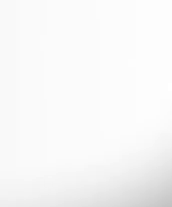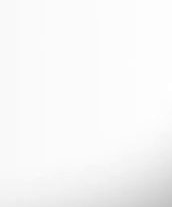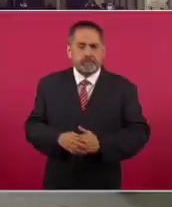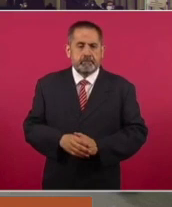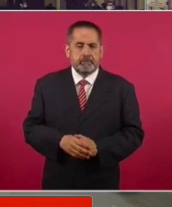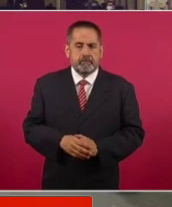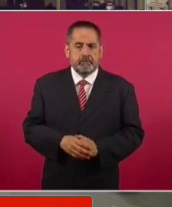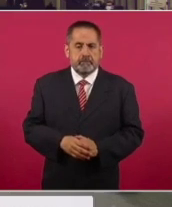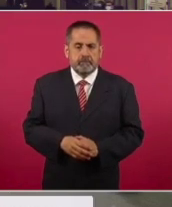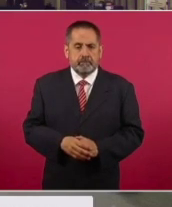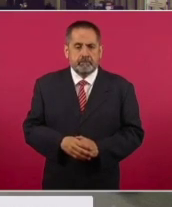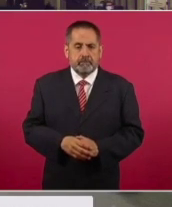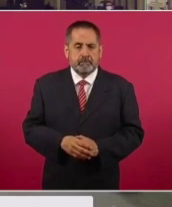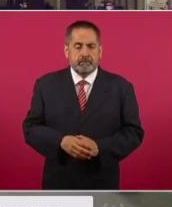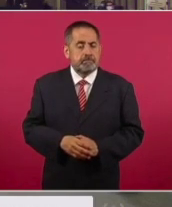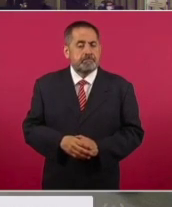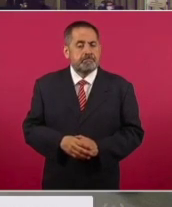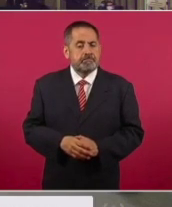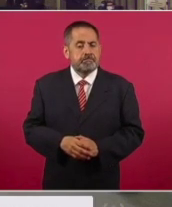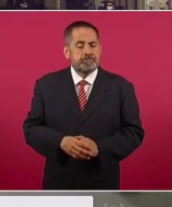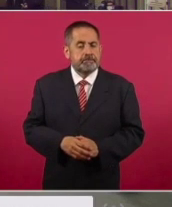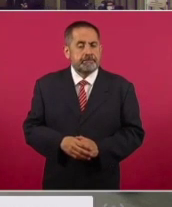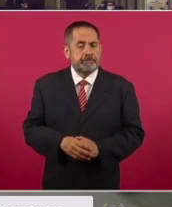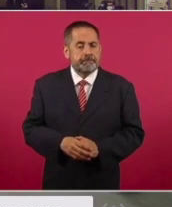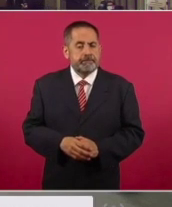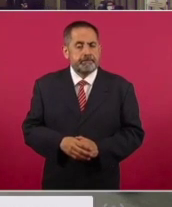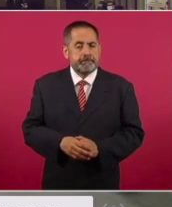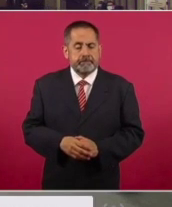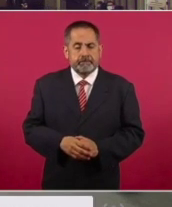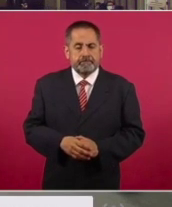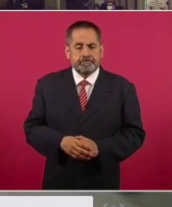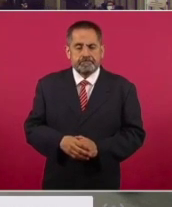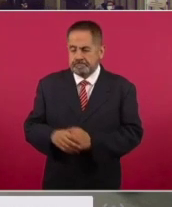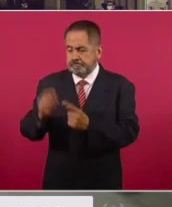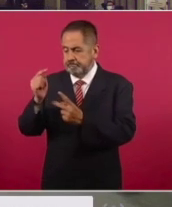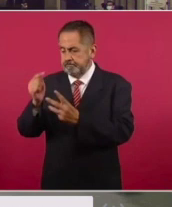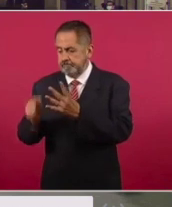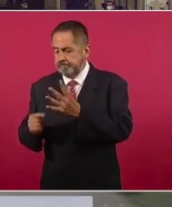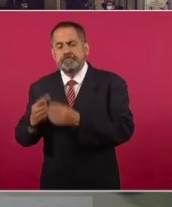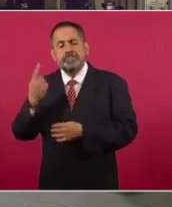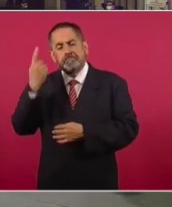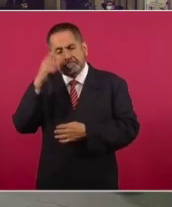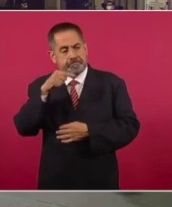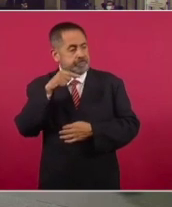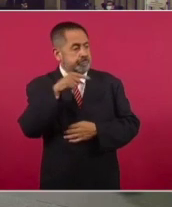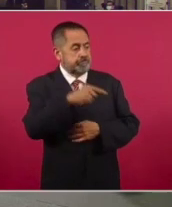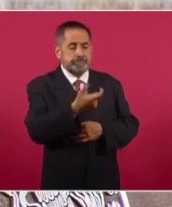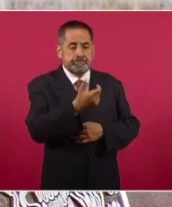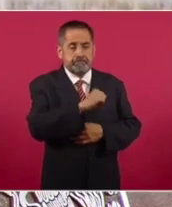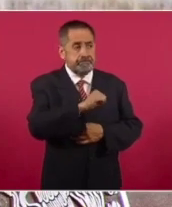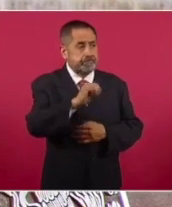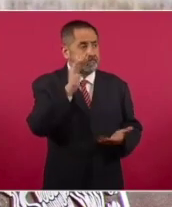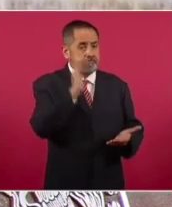El paquete contra la inflación y la carestía que